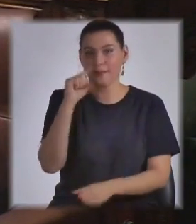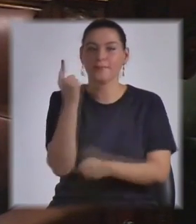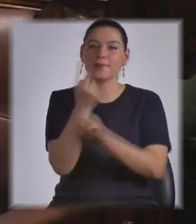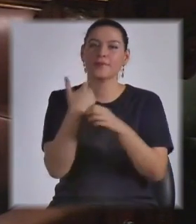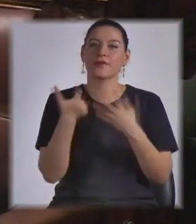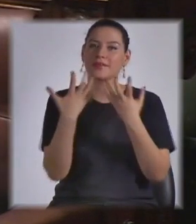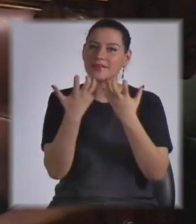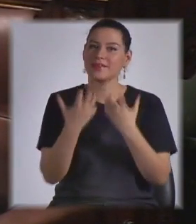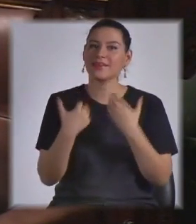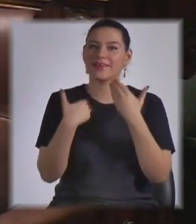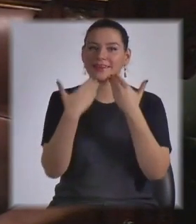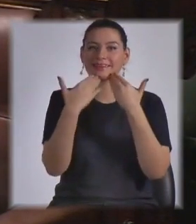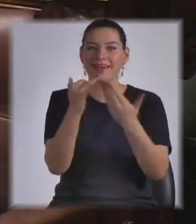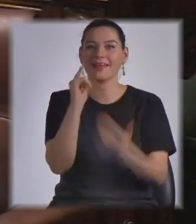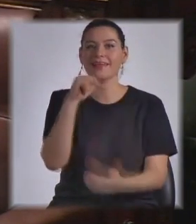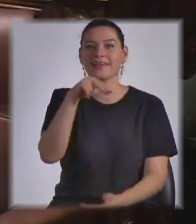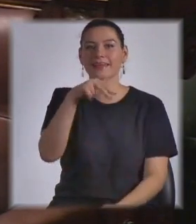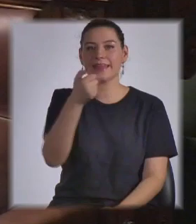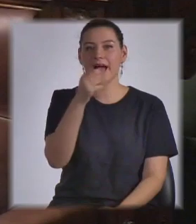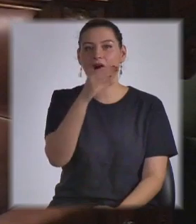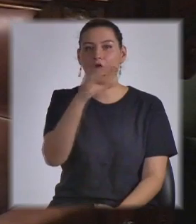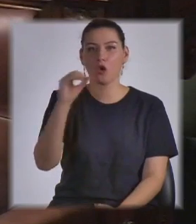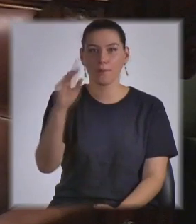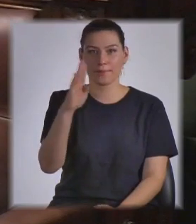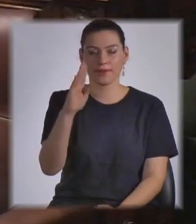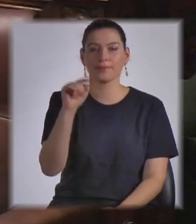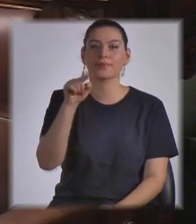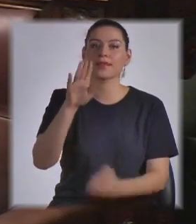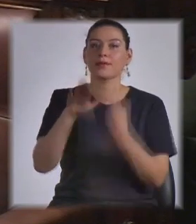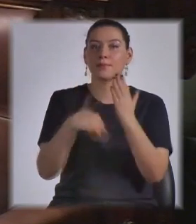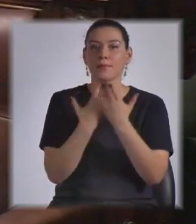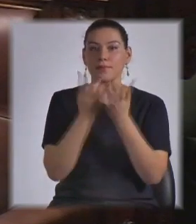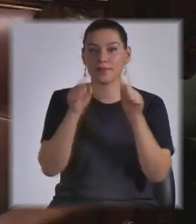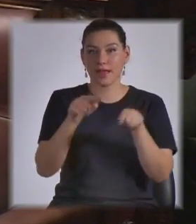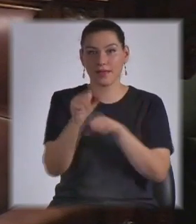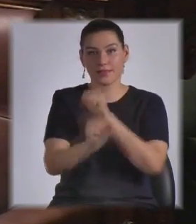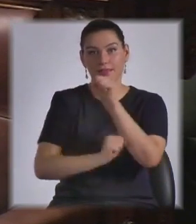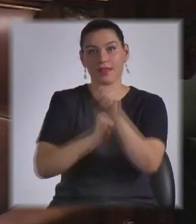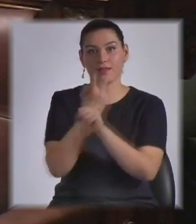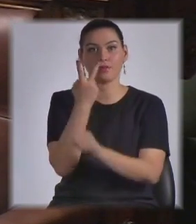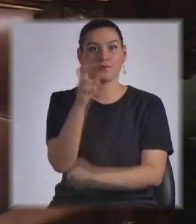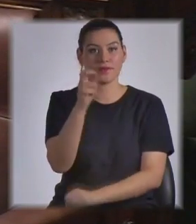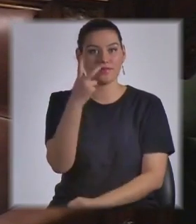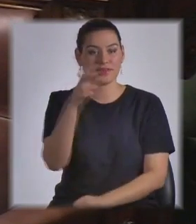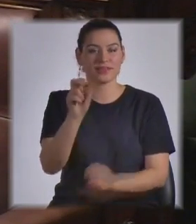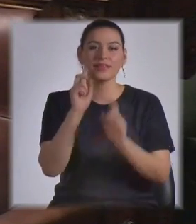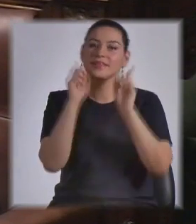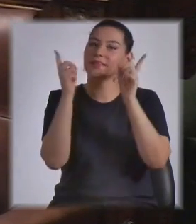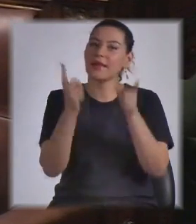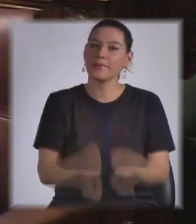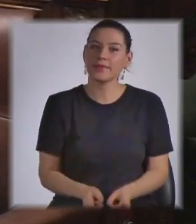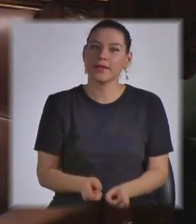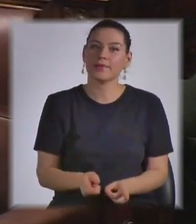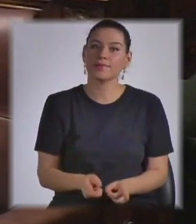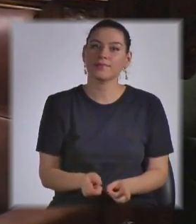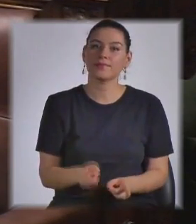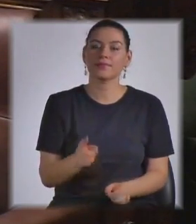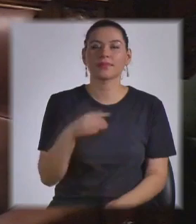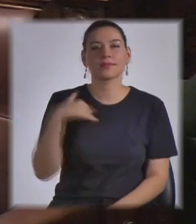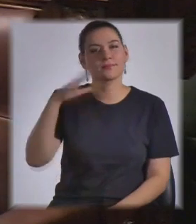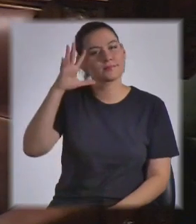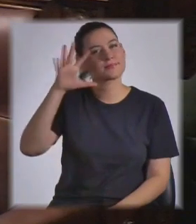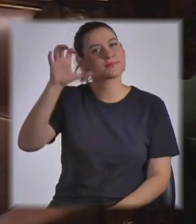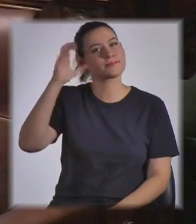a INACOP por la propuesta para este año 2020 y también recordar